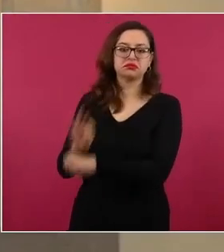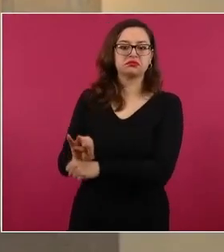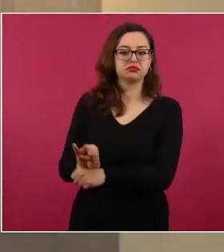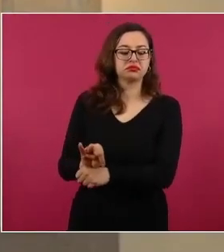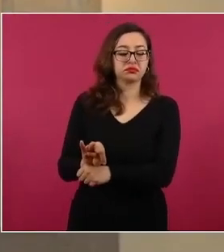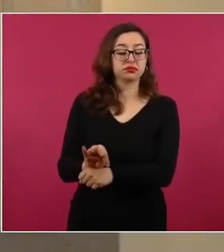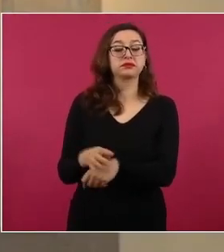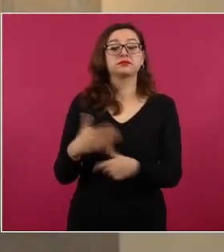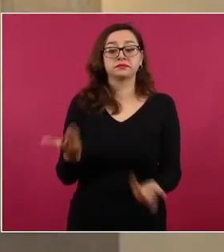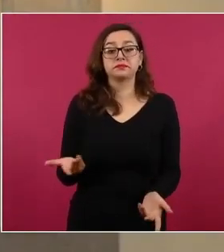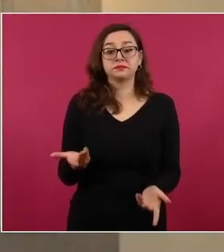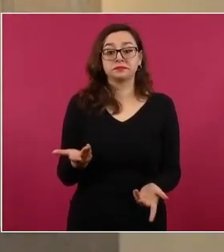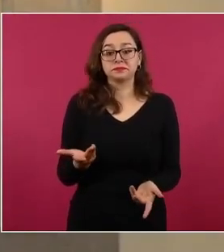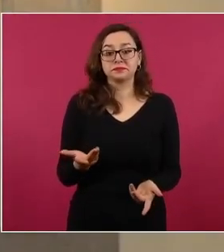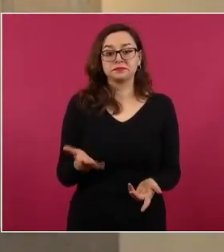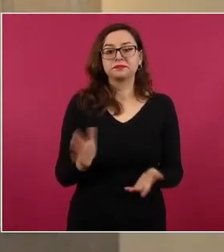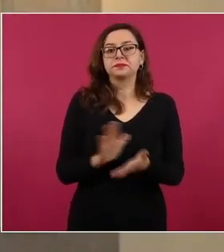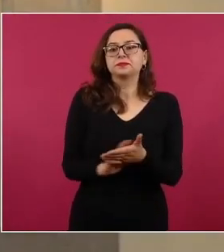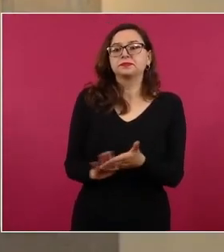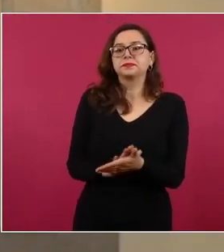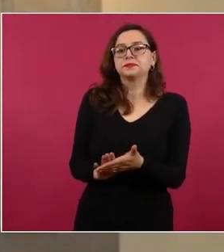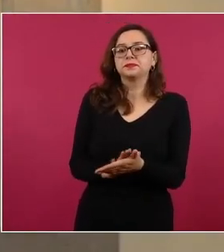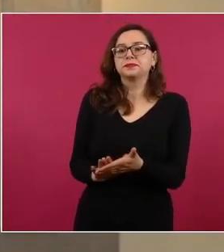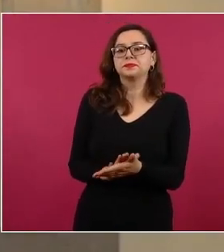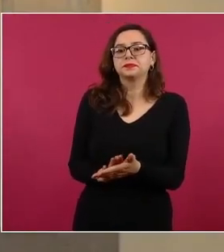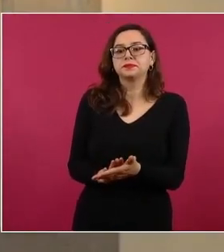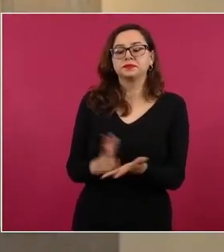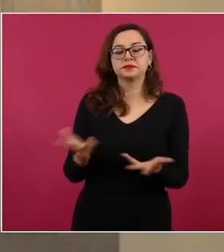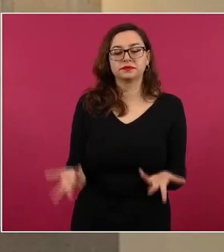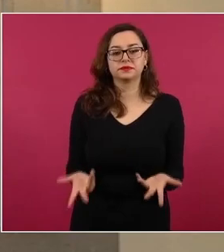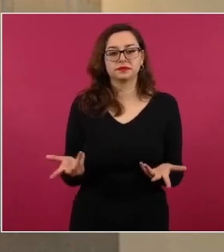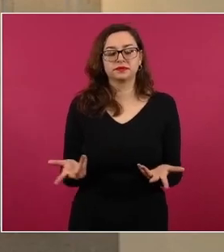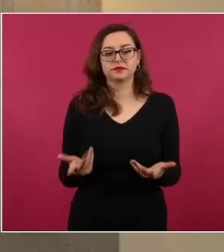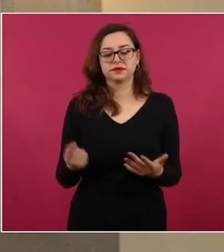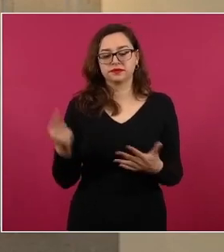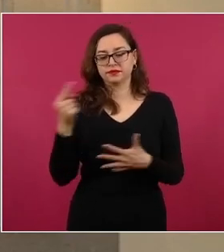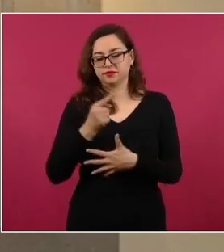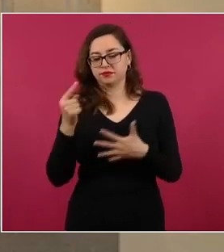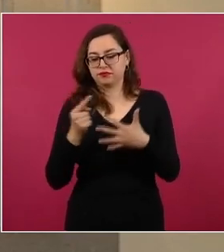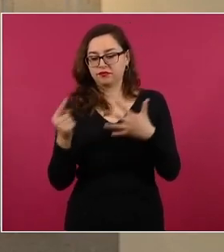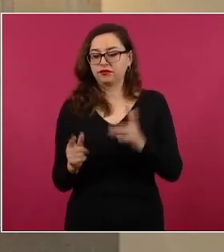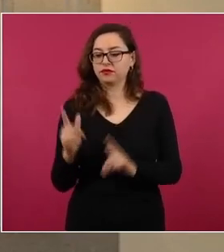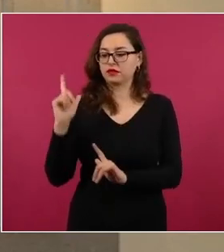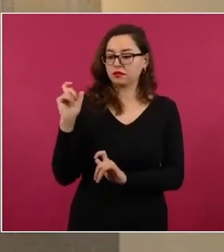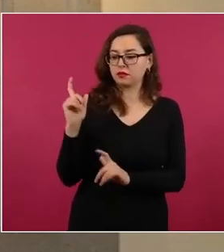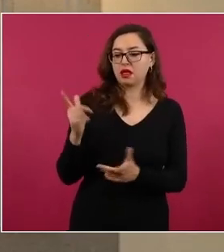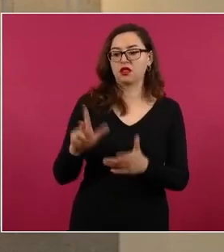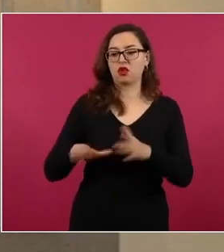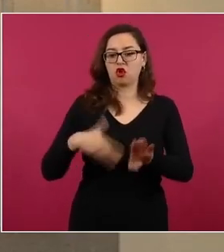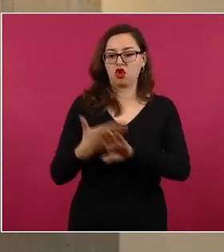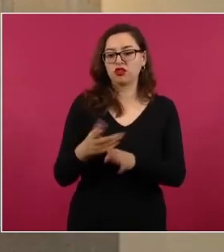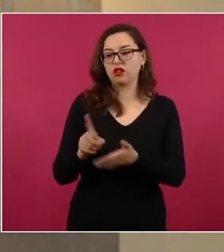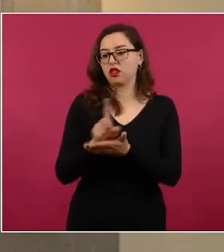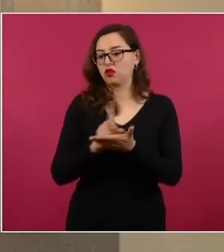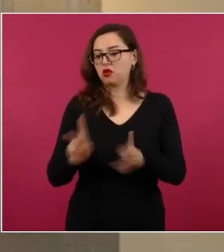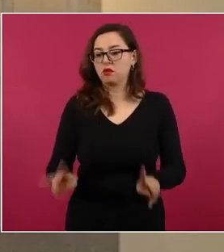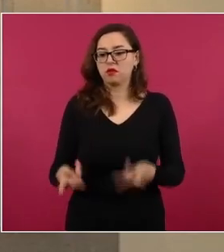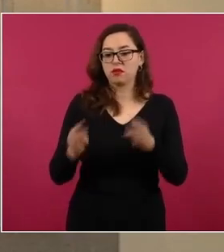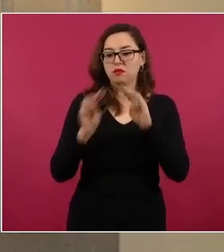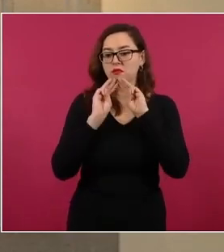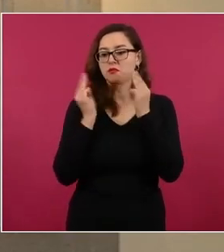y en un primer momento lo absolvieron de delitos contra la salud, introducción de armas y asociación delictuosa.